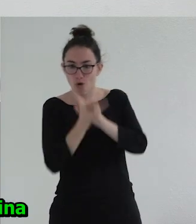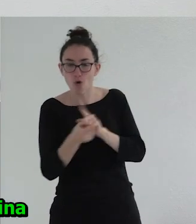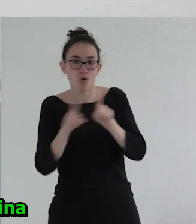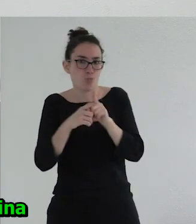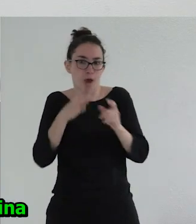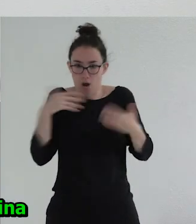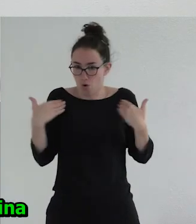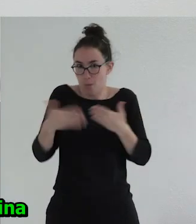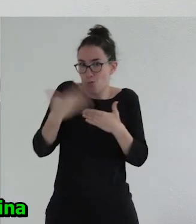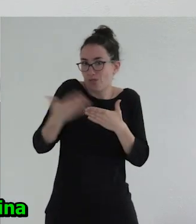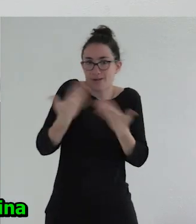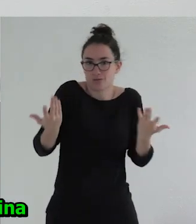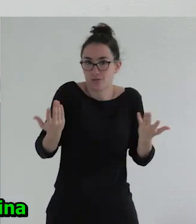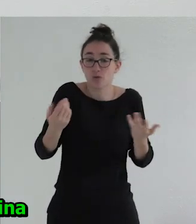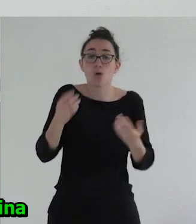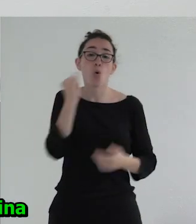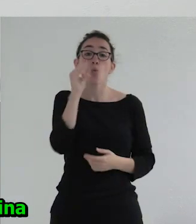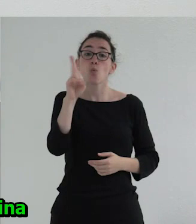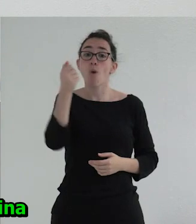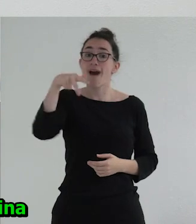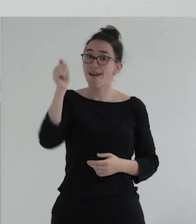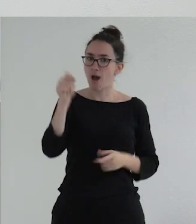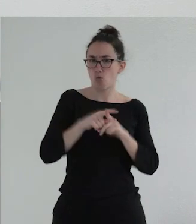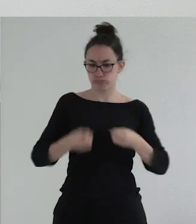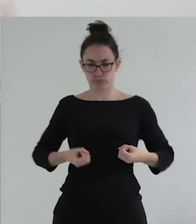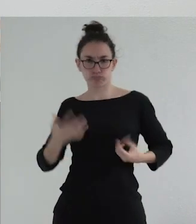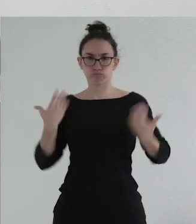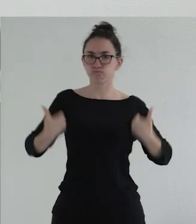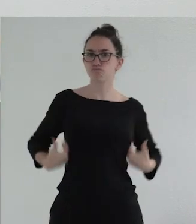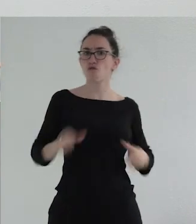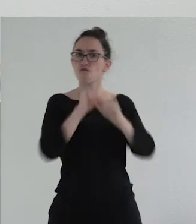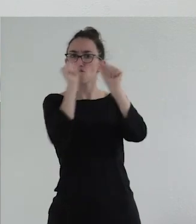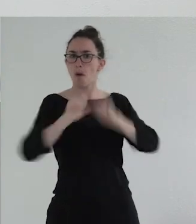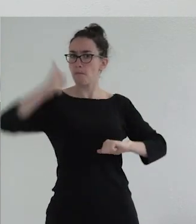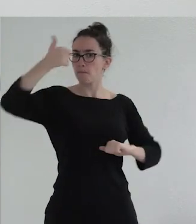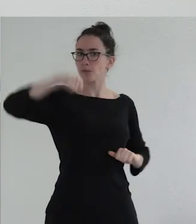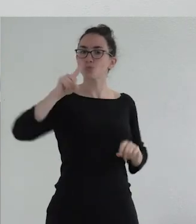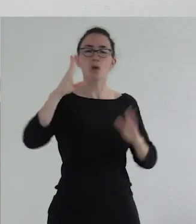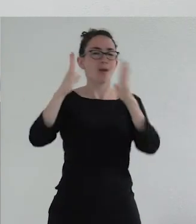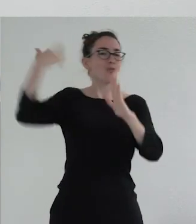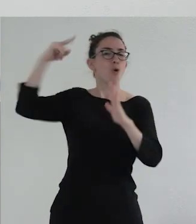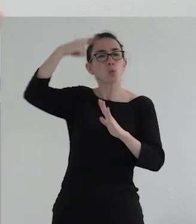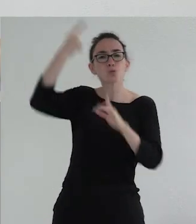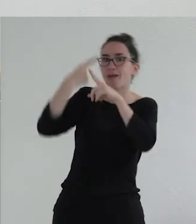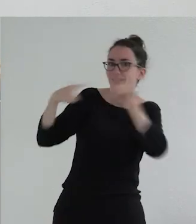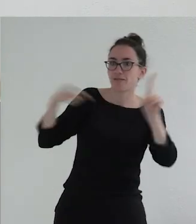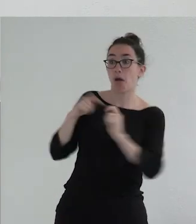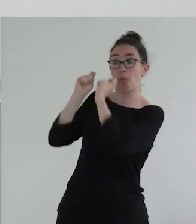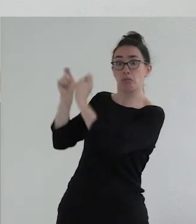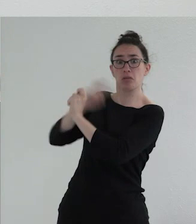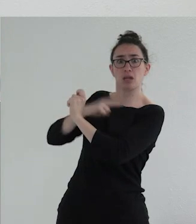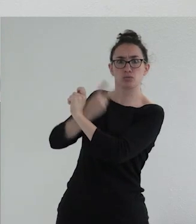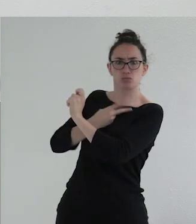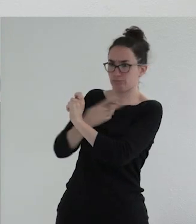bueno ¿Juana de Arco era una persona que tenía una expresión de género masculina en una cultura determinada? atribuir la categoría transexual a ese momento